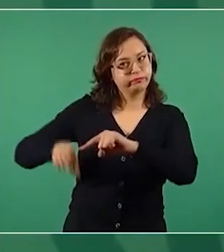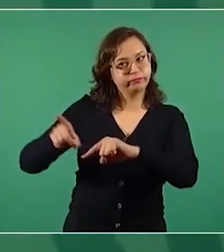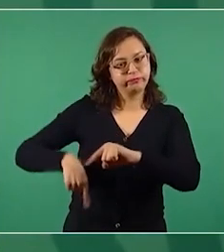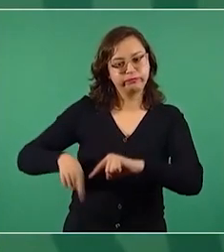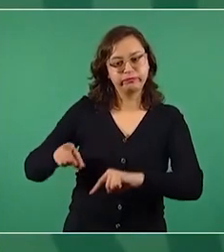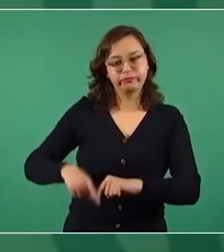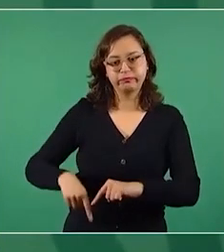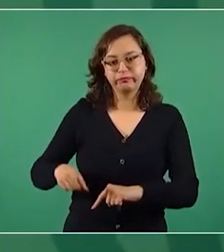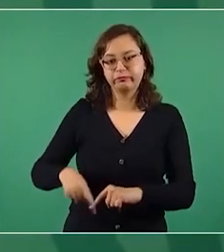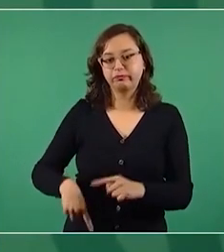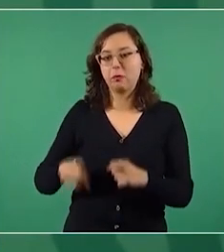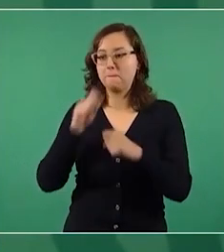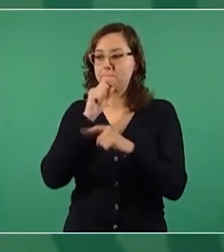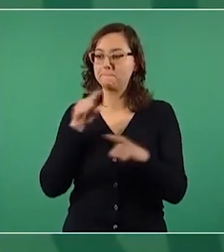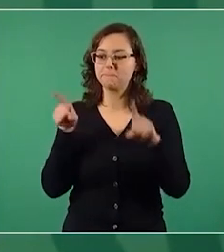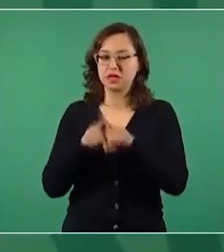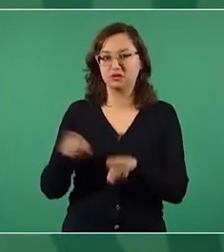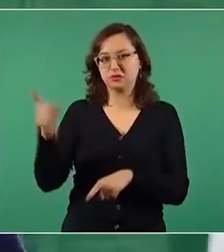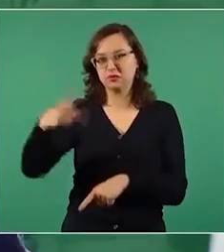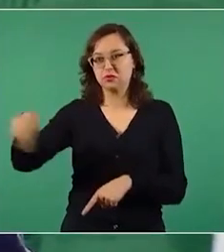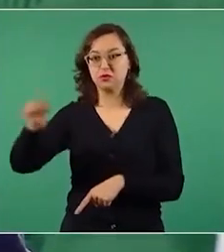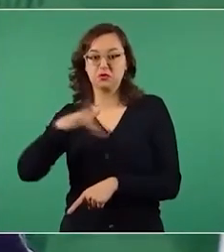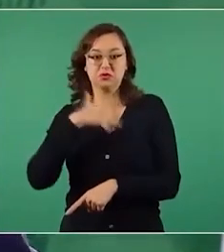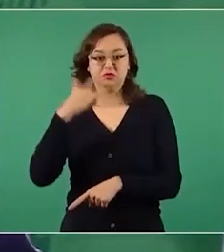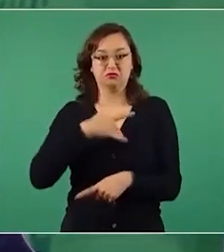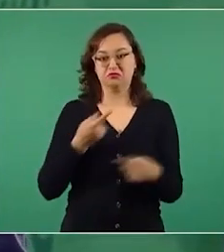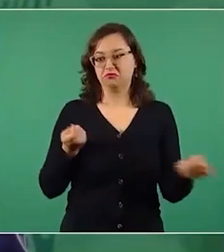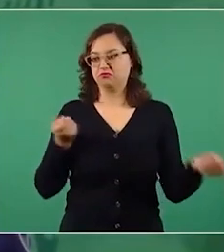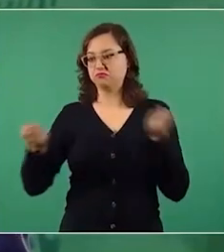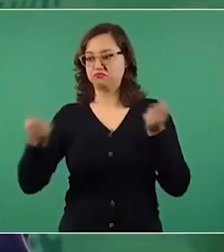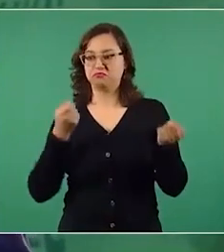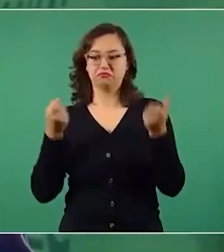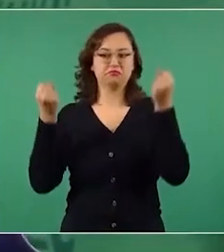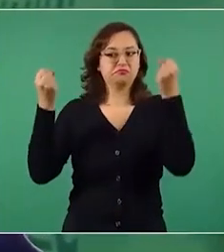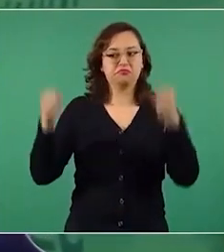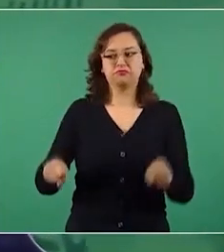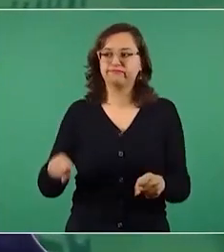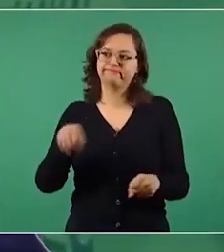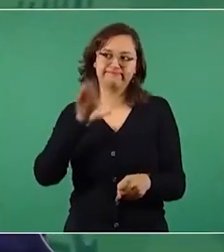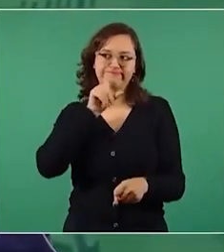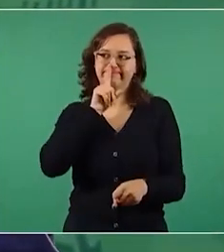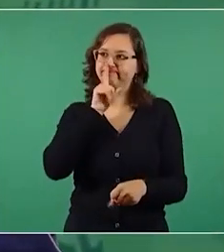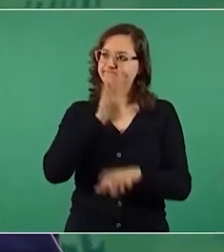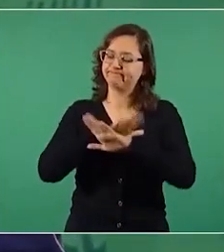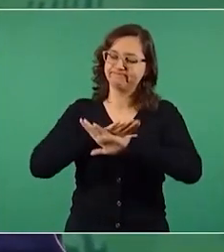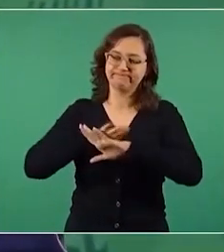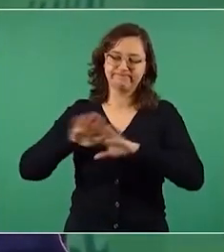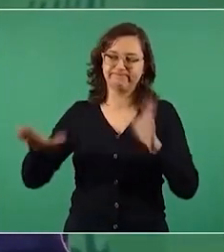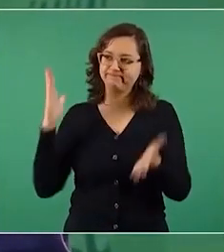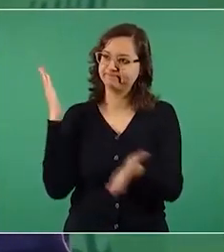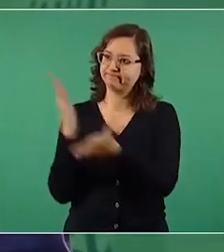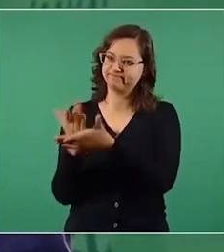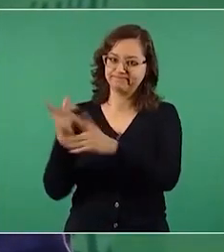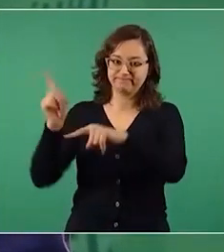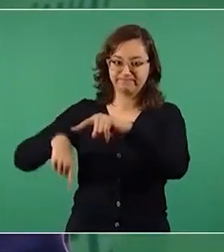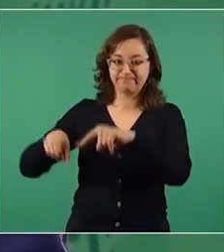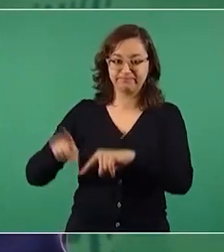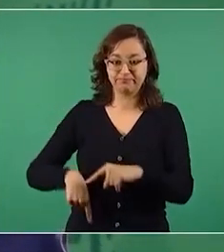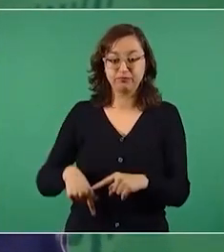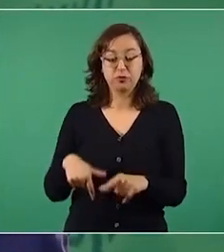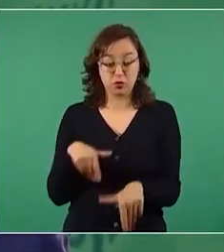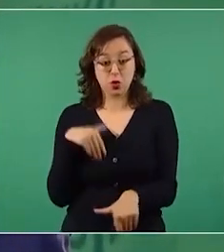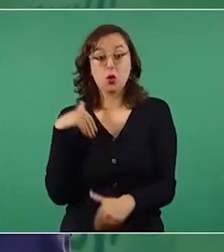autoritarismo estos organismos por eso voy a